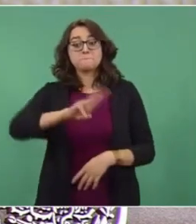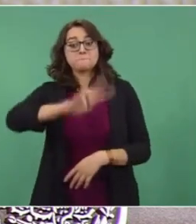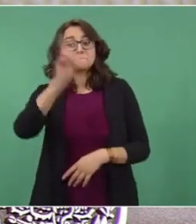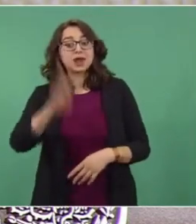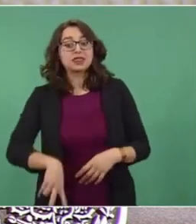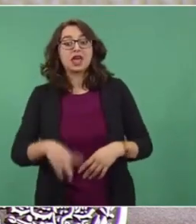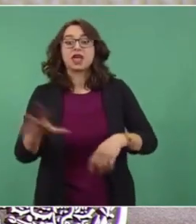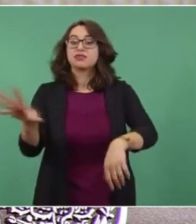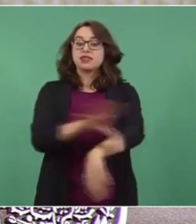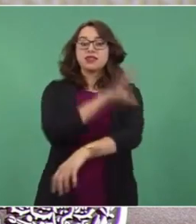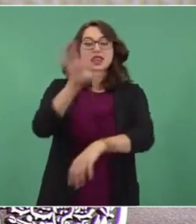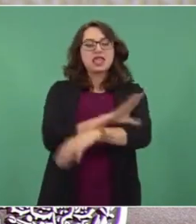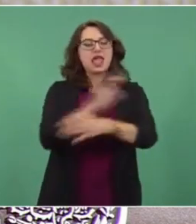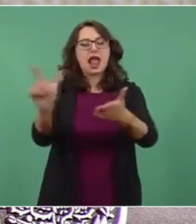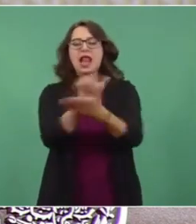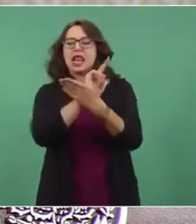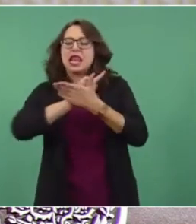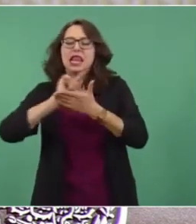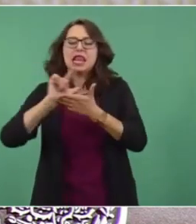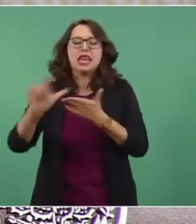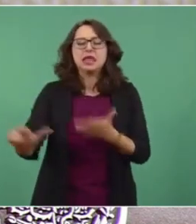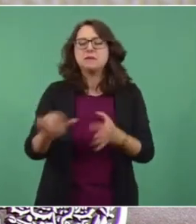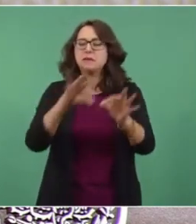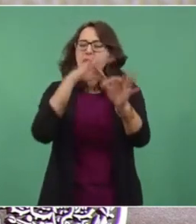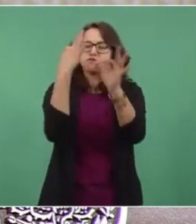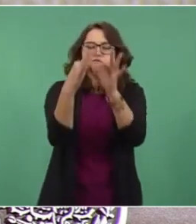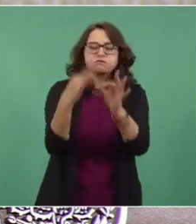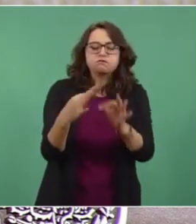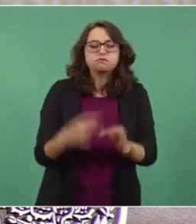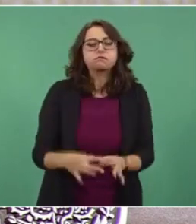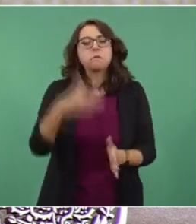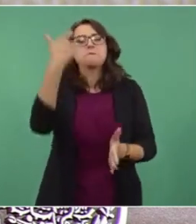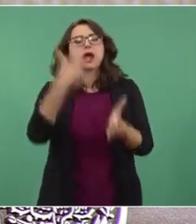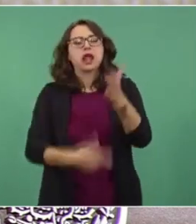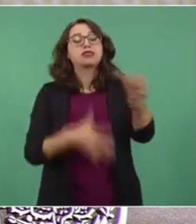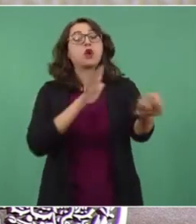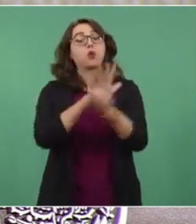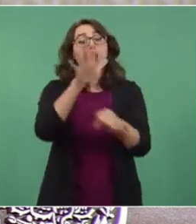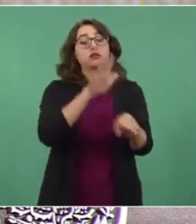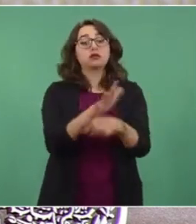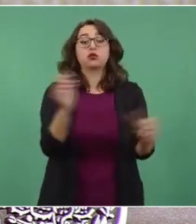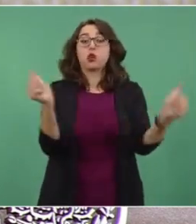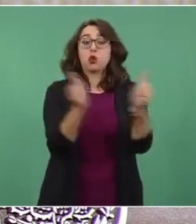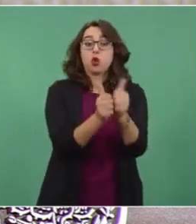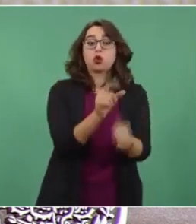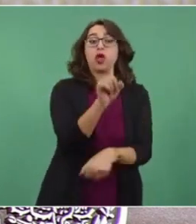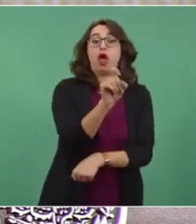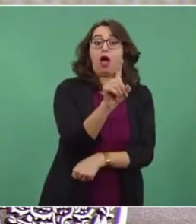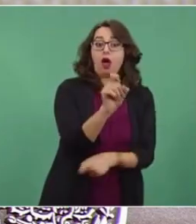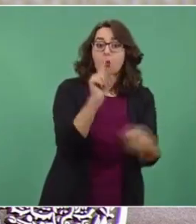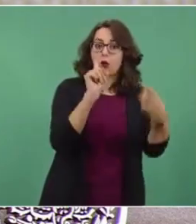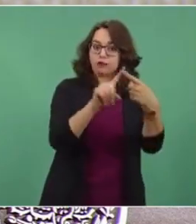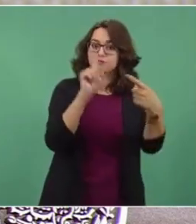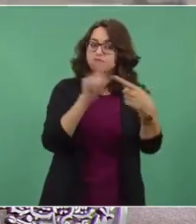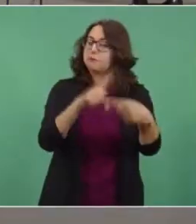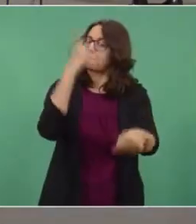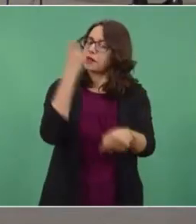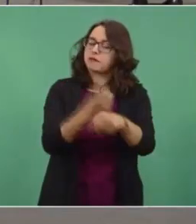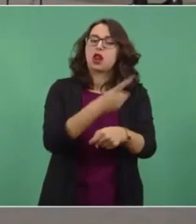constante y la más barata. Posteriormente la nuclear, tenemos una planta nuclear,